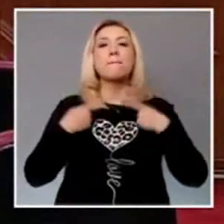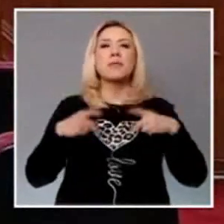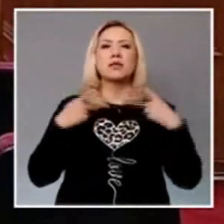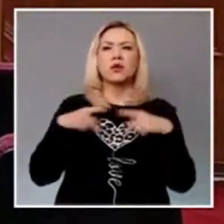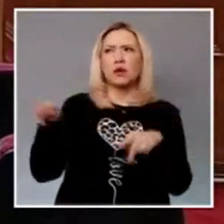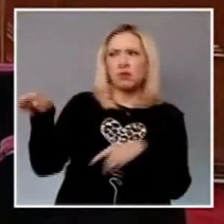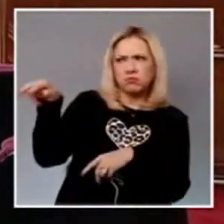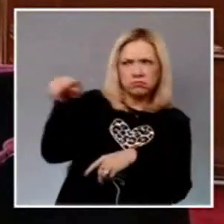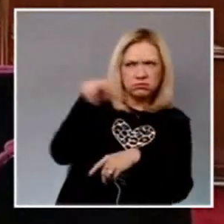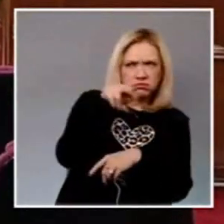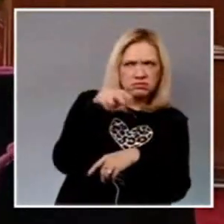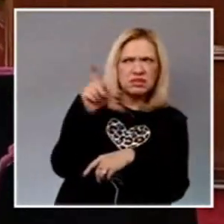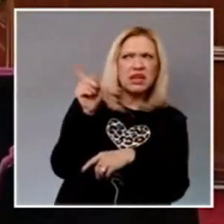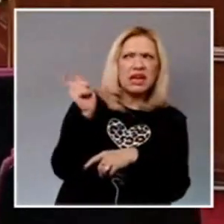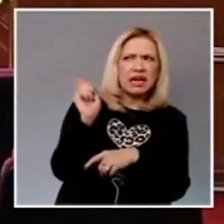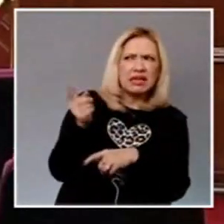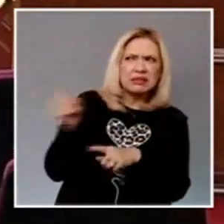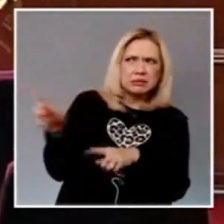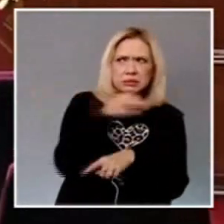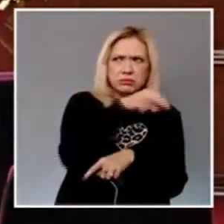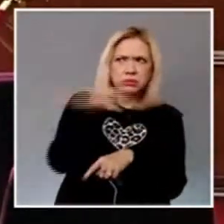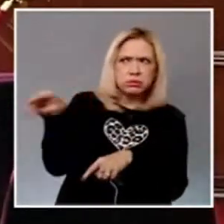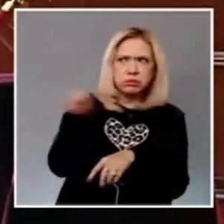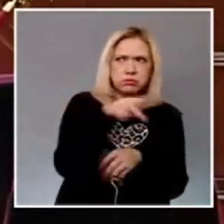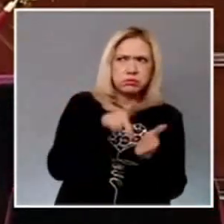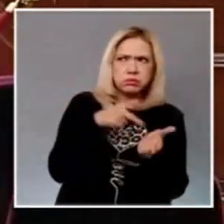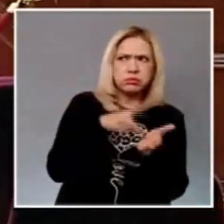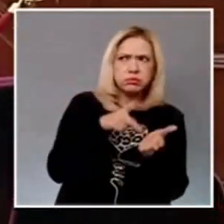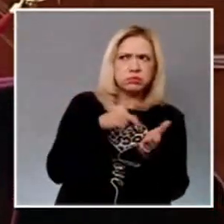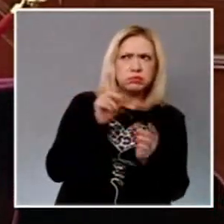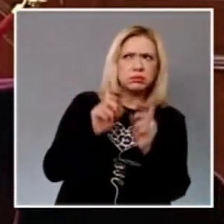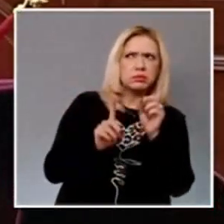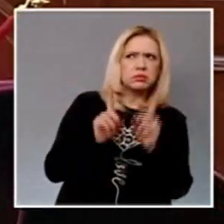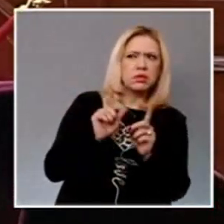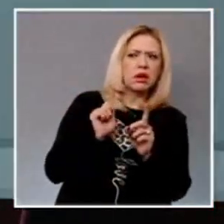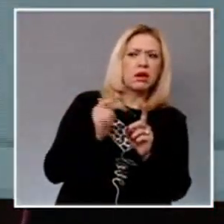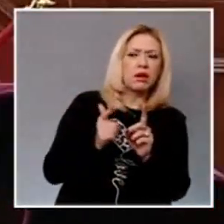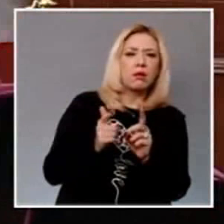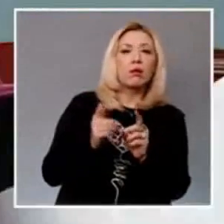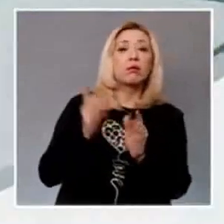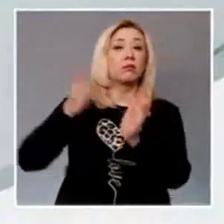disposiciones, el Pleno las declaró inconstitucionales. Escuchemos al ministro ponente.